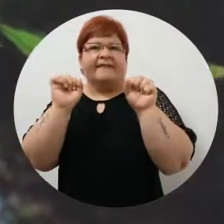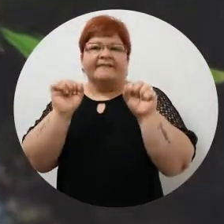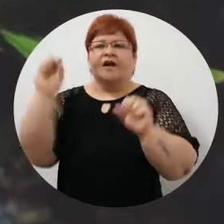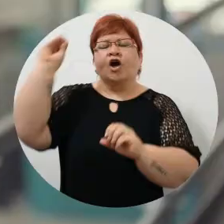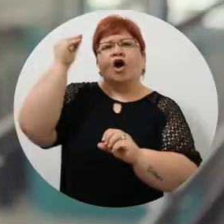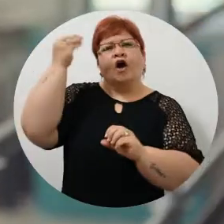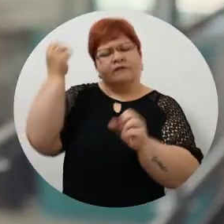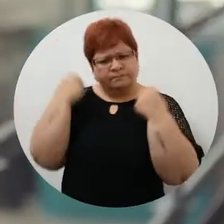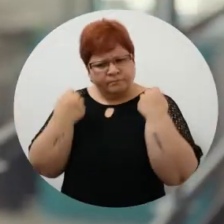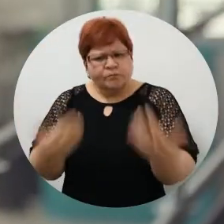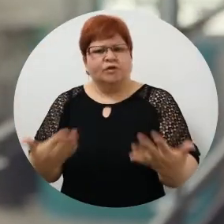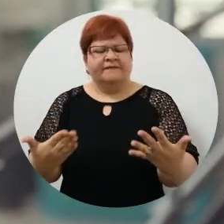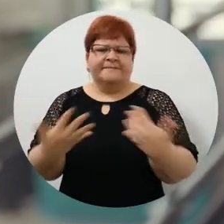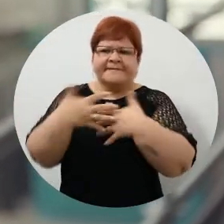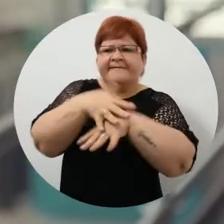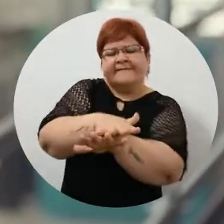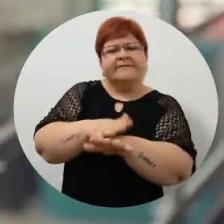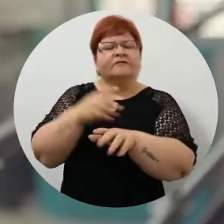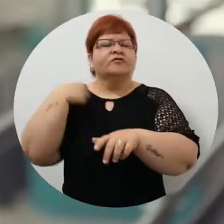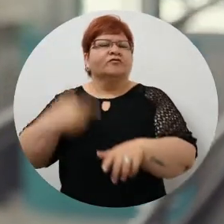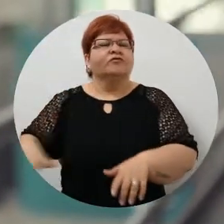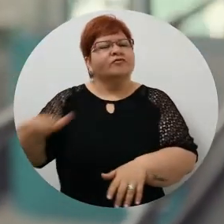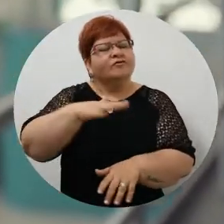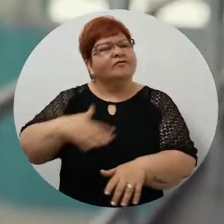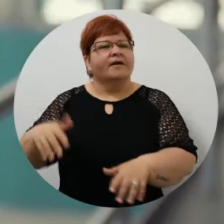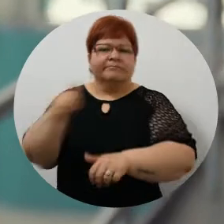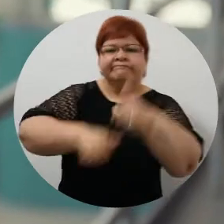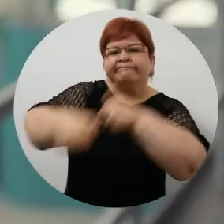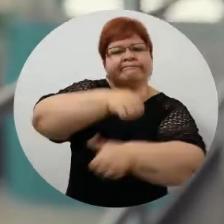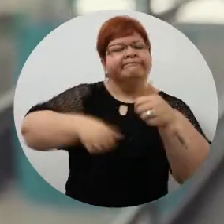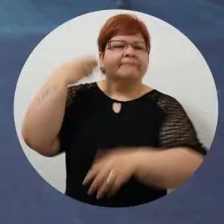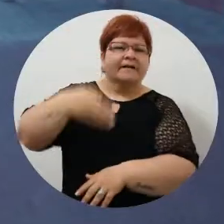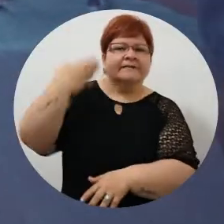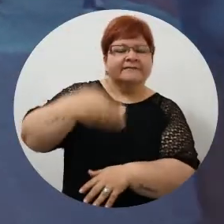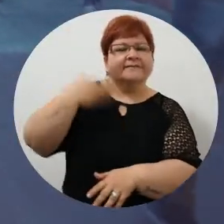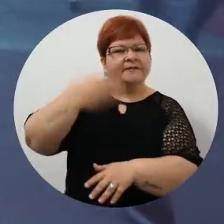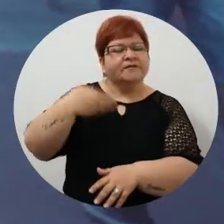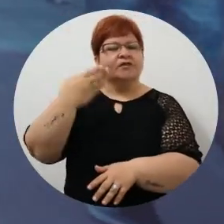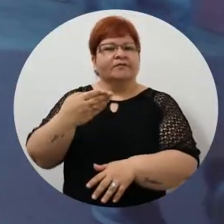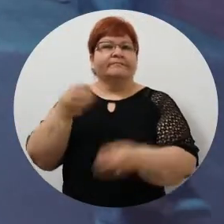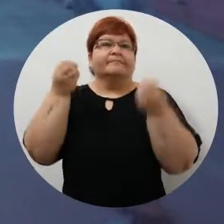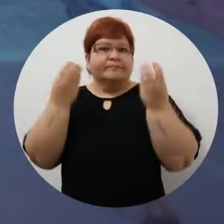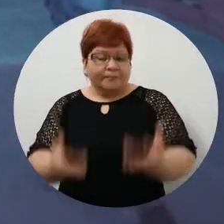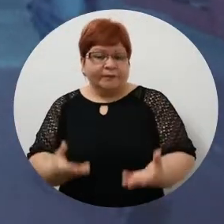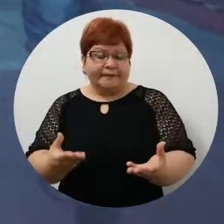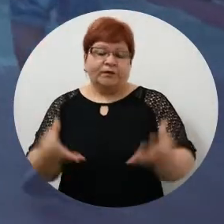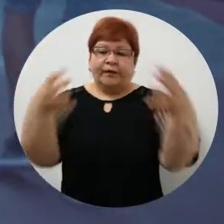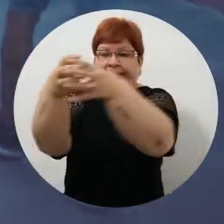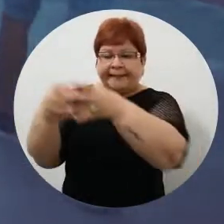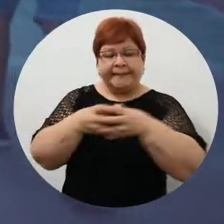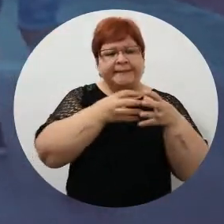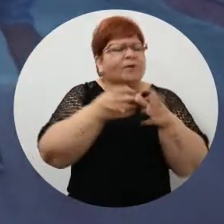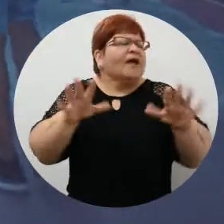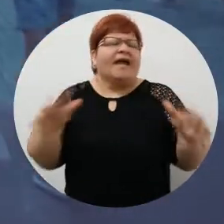condiciones de los jóvenes para la integración social, para la circulación, para la participación. En ese sentido, los equipos lo que